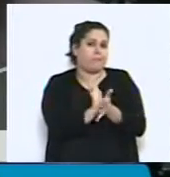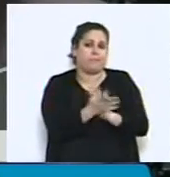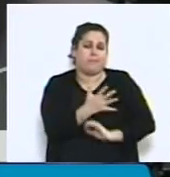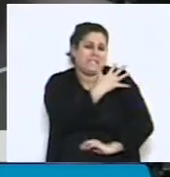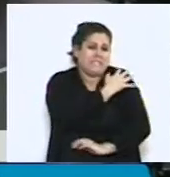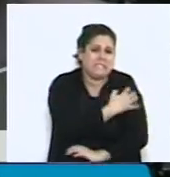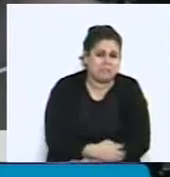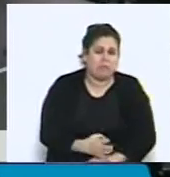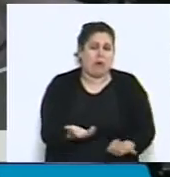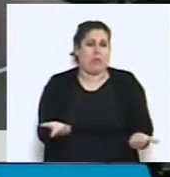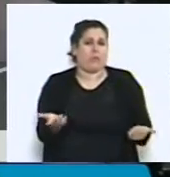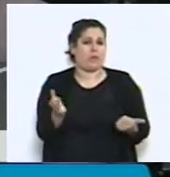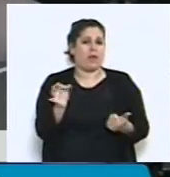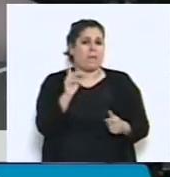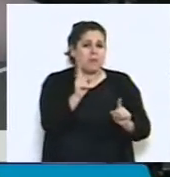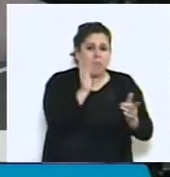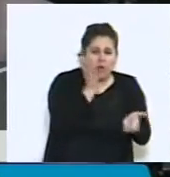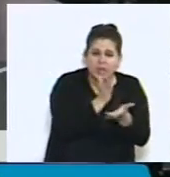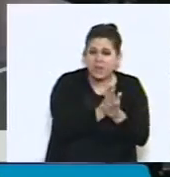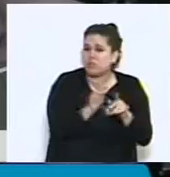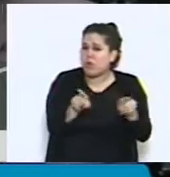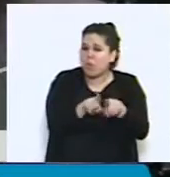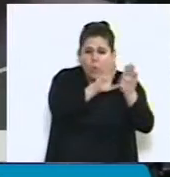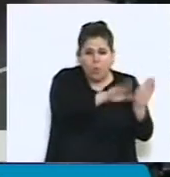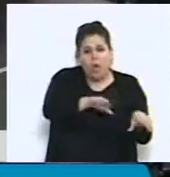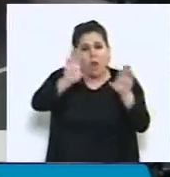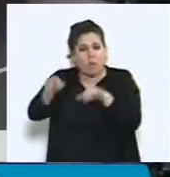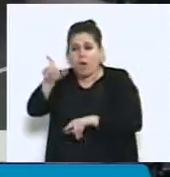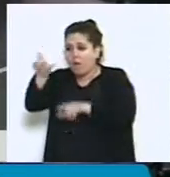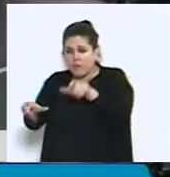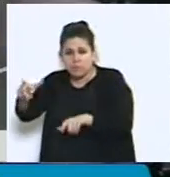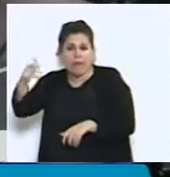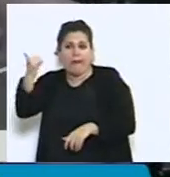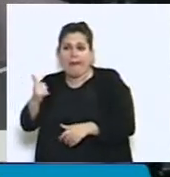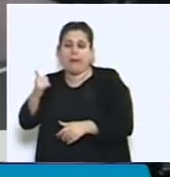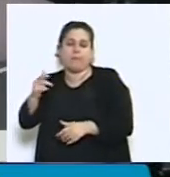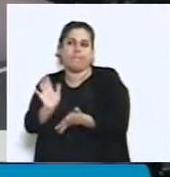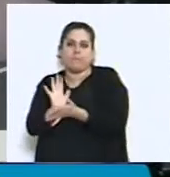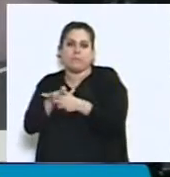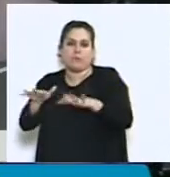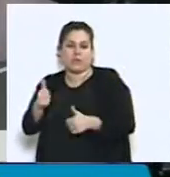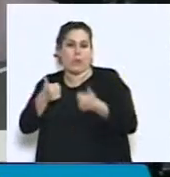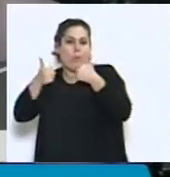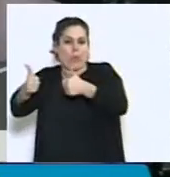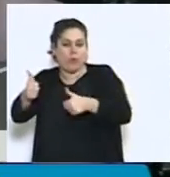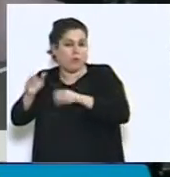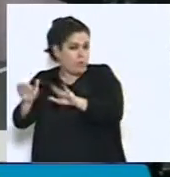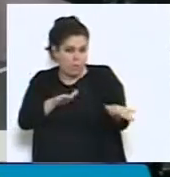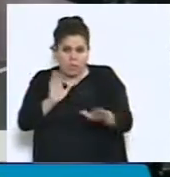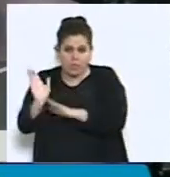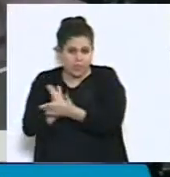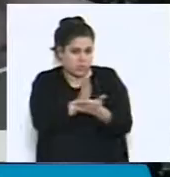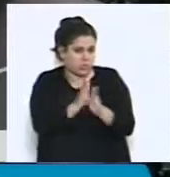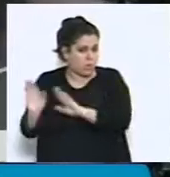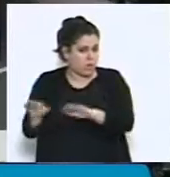pobre, tengan los mismos derechos que aquellos que tienen las posibilidades de haber nacido en otro tipo de hogar. Y